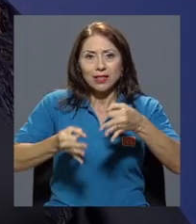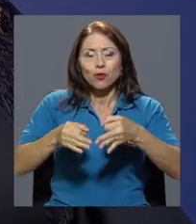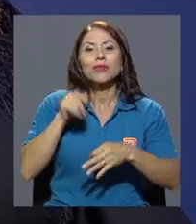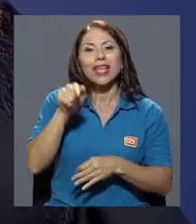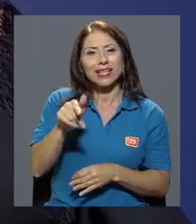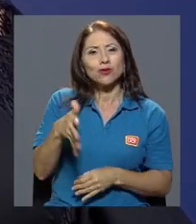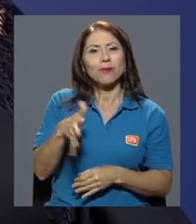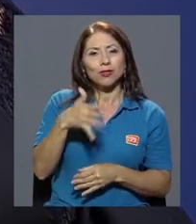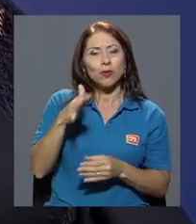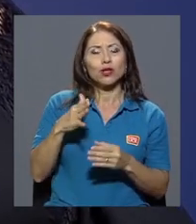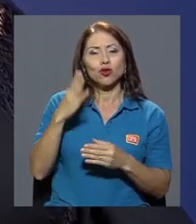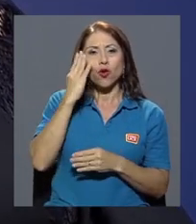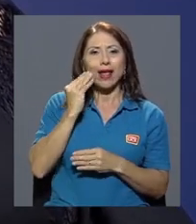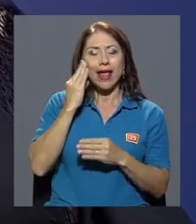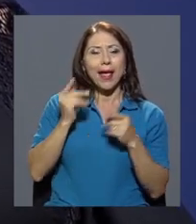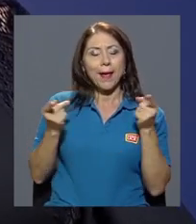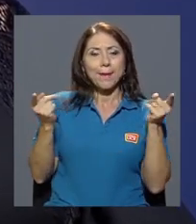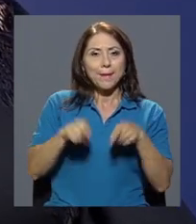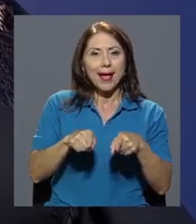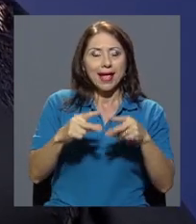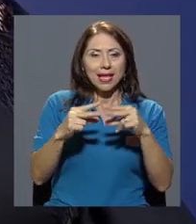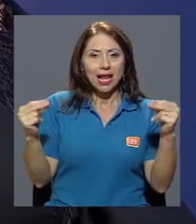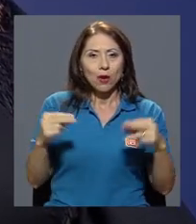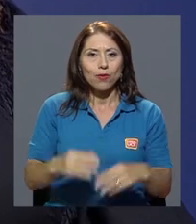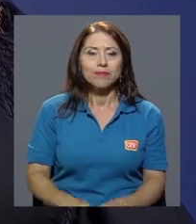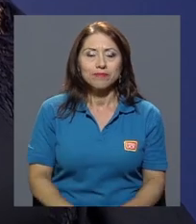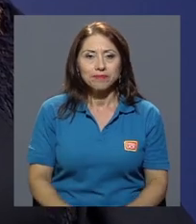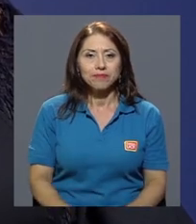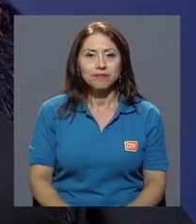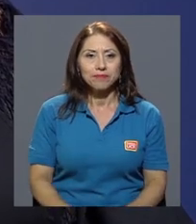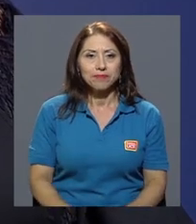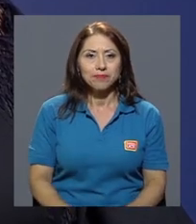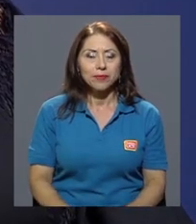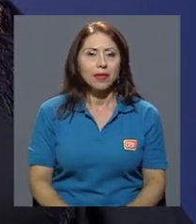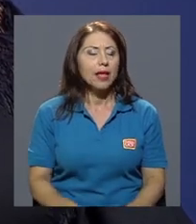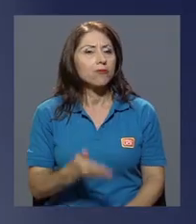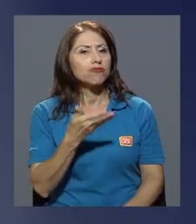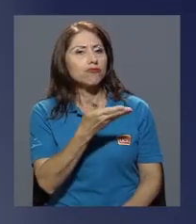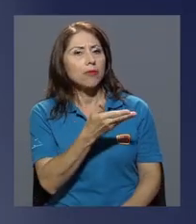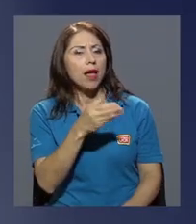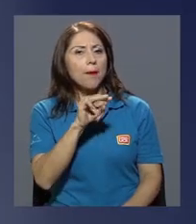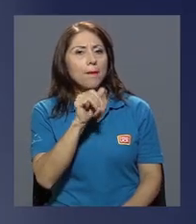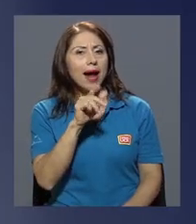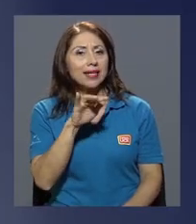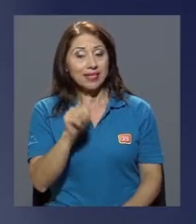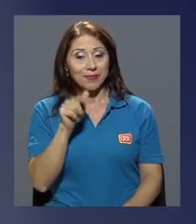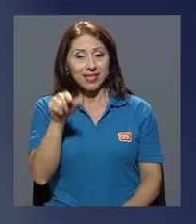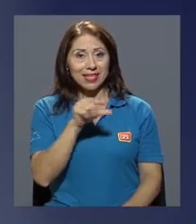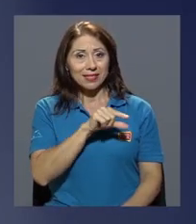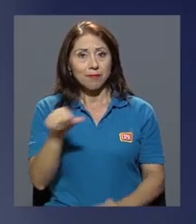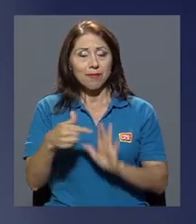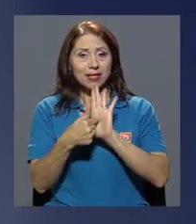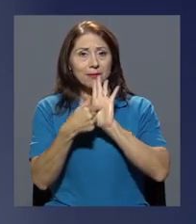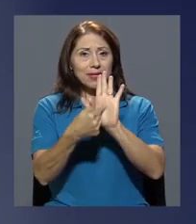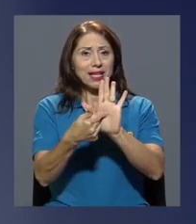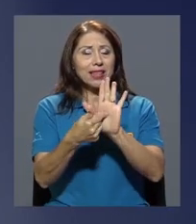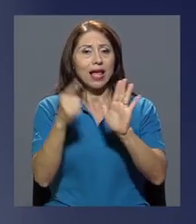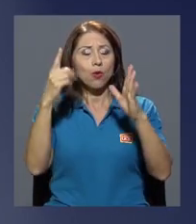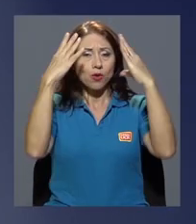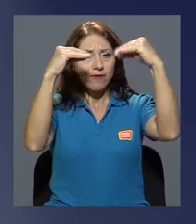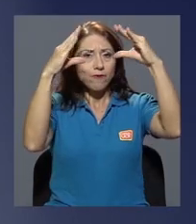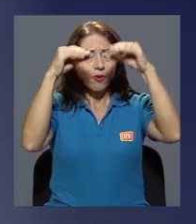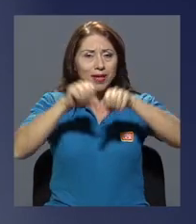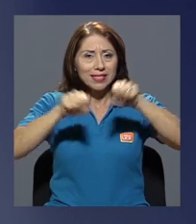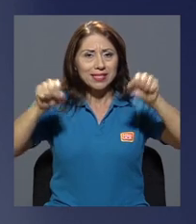lo que se vive, ¿verdad? En grandes rasgos en Nicaragua. Marcia, esta semana se presenta un informe del sistema